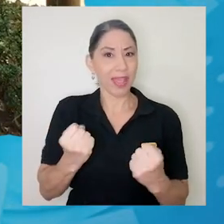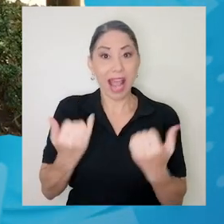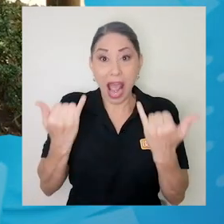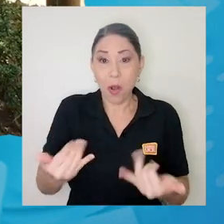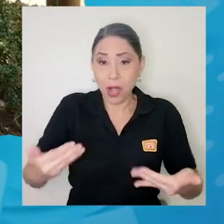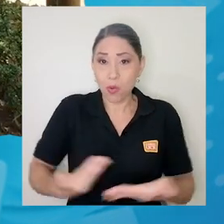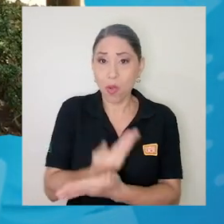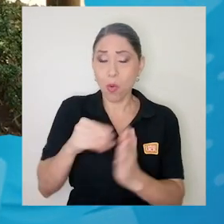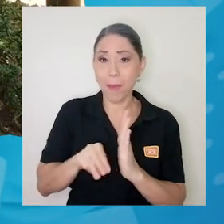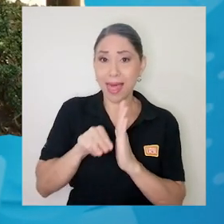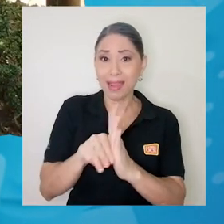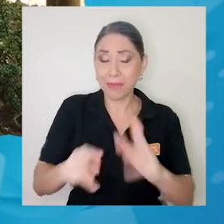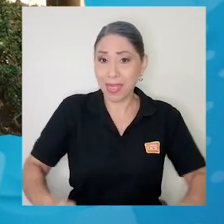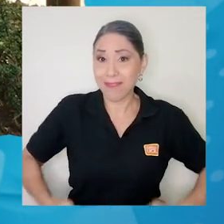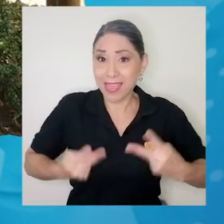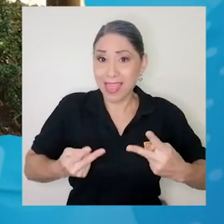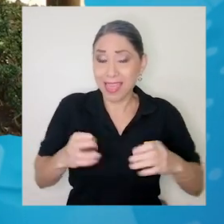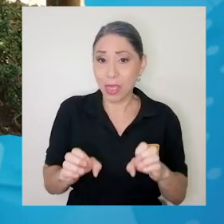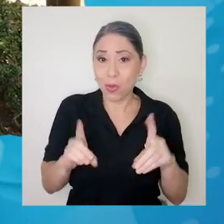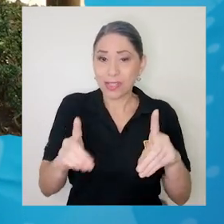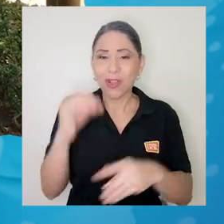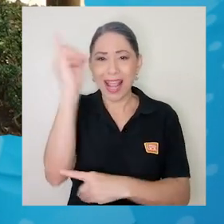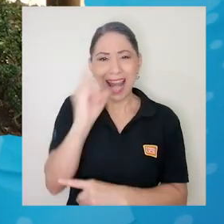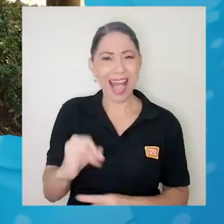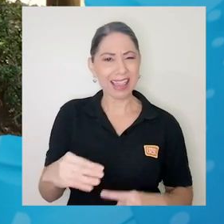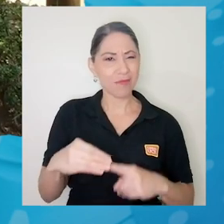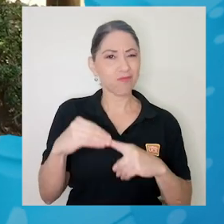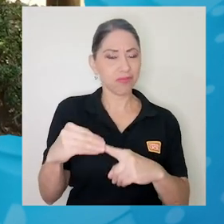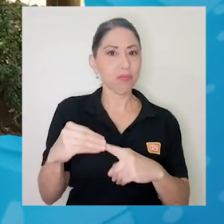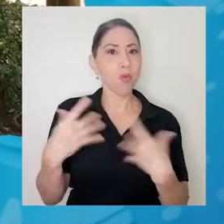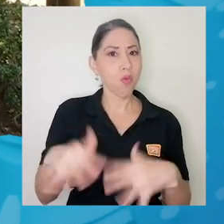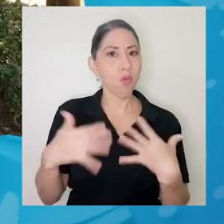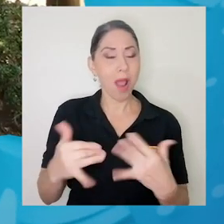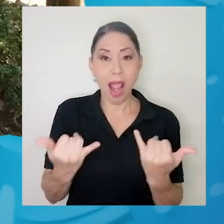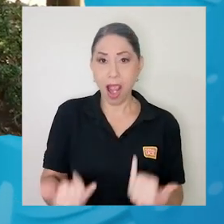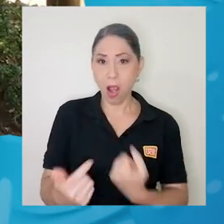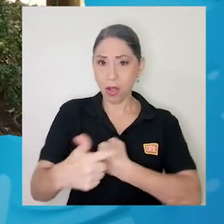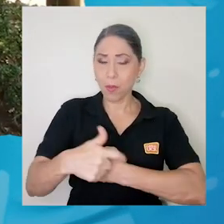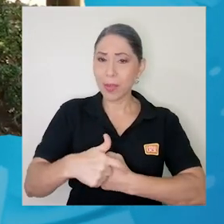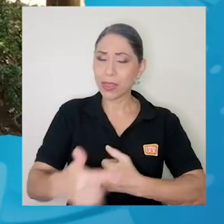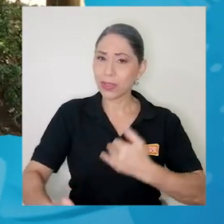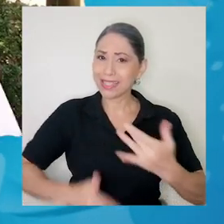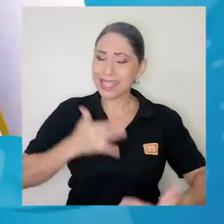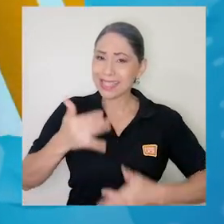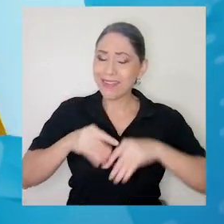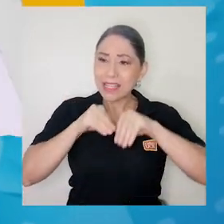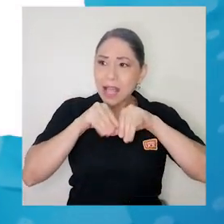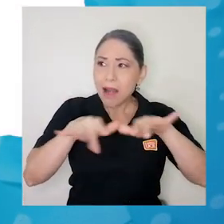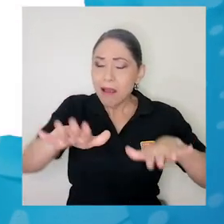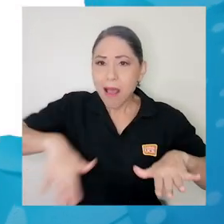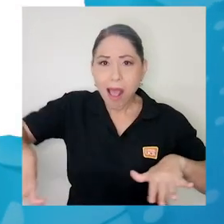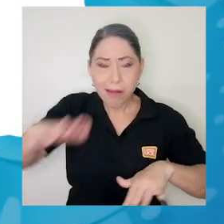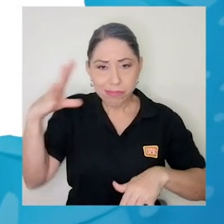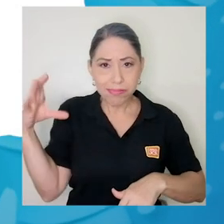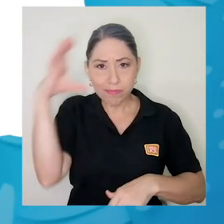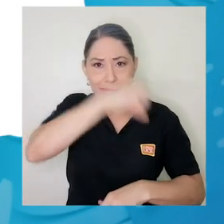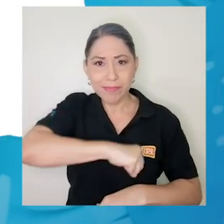vida y de educación que viene, el arte va a ser protagonista. Es un momento para sensibilizar y concientizar.